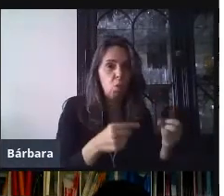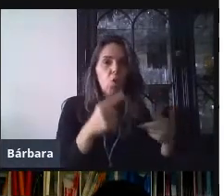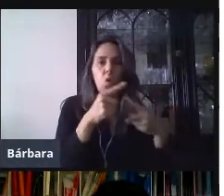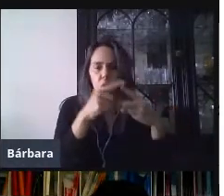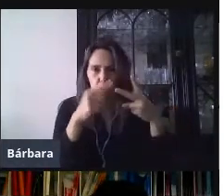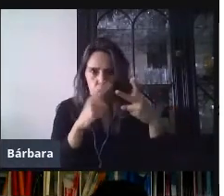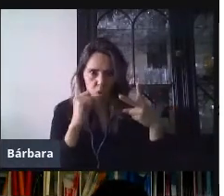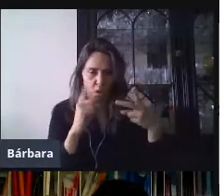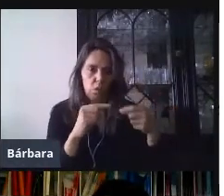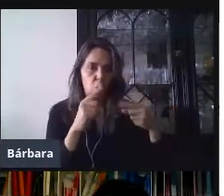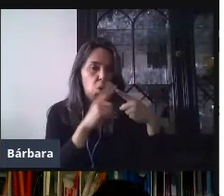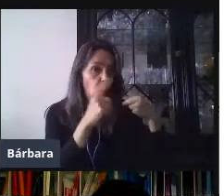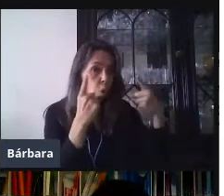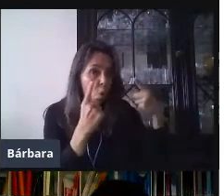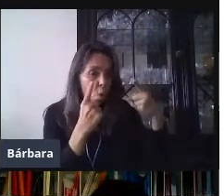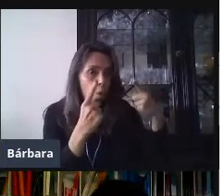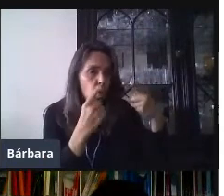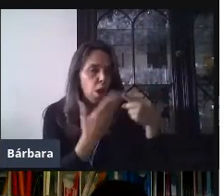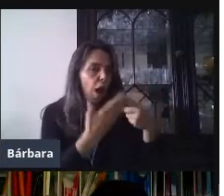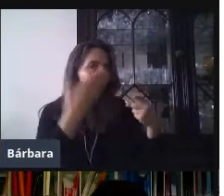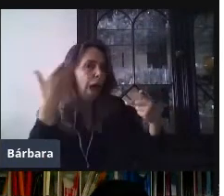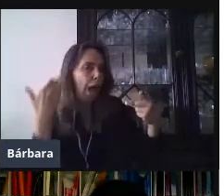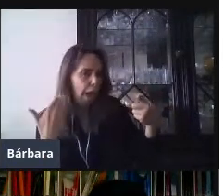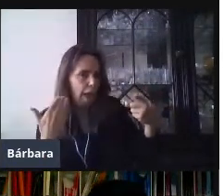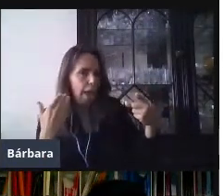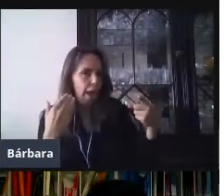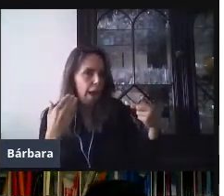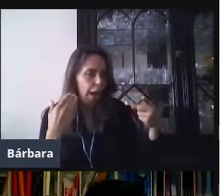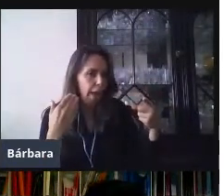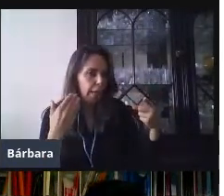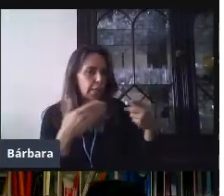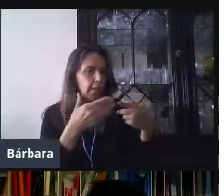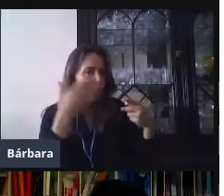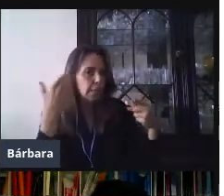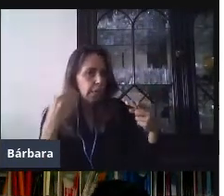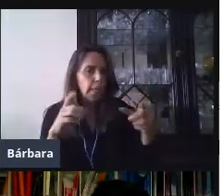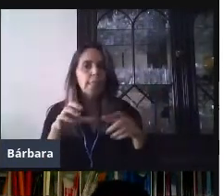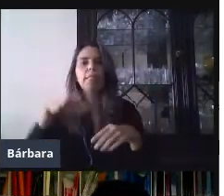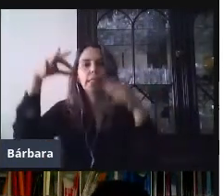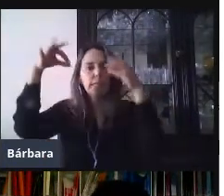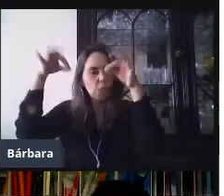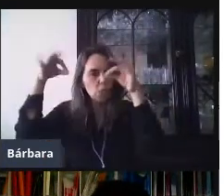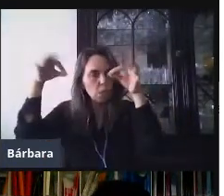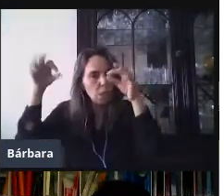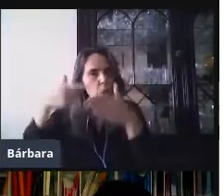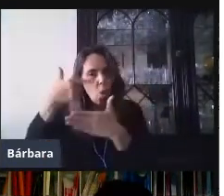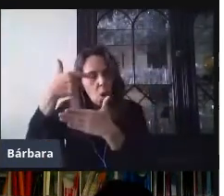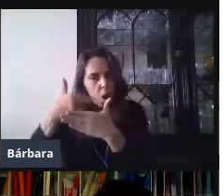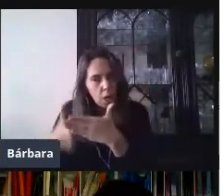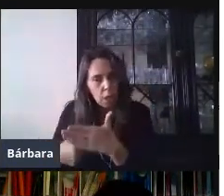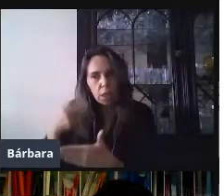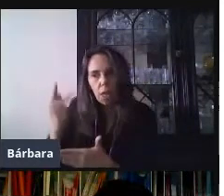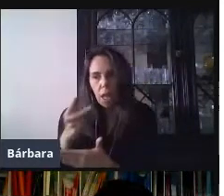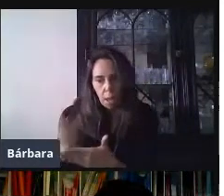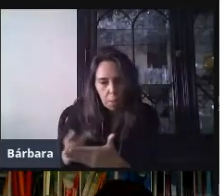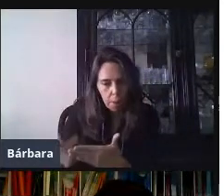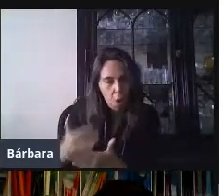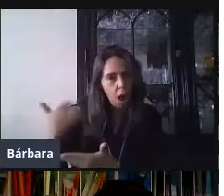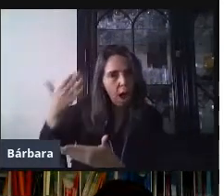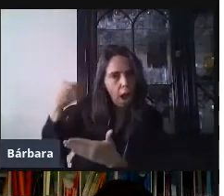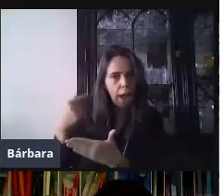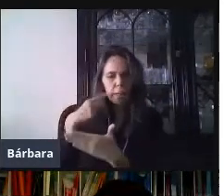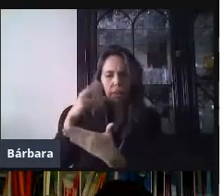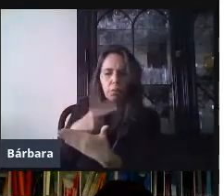Uno es tener preparado un documento previo, que es la forma en que yo lo voy a utilizar el día de hoy, con un cuestionario previamente redactado en un